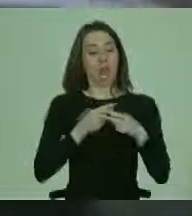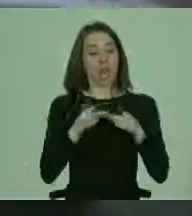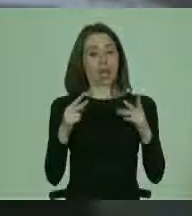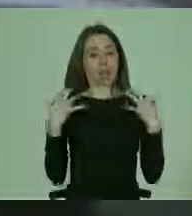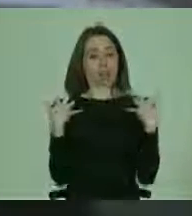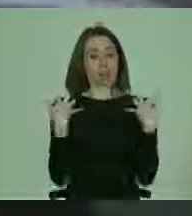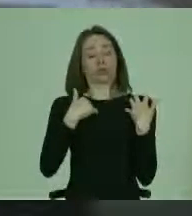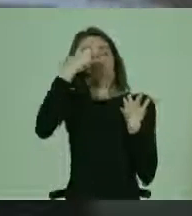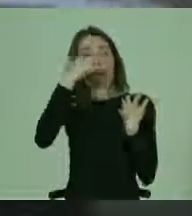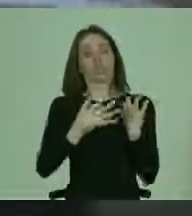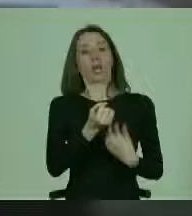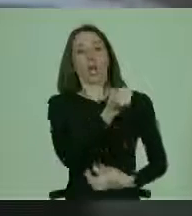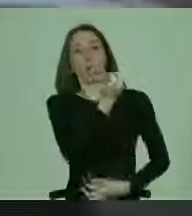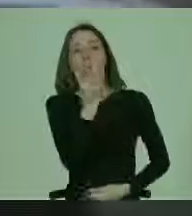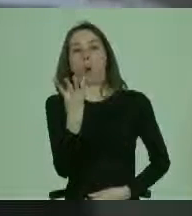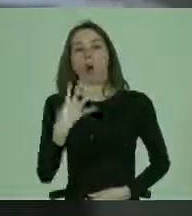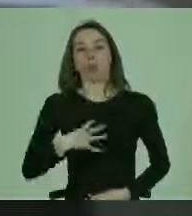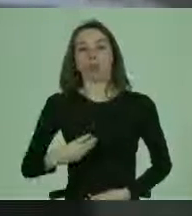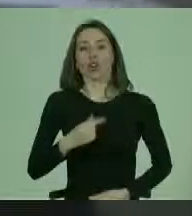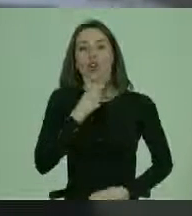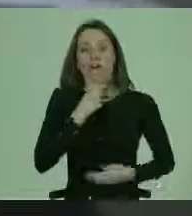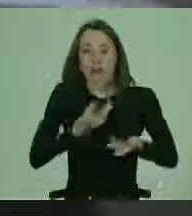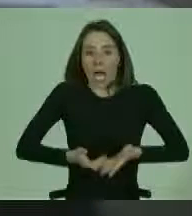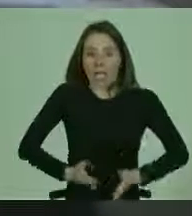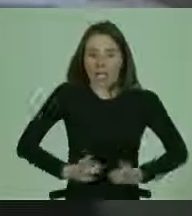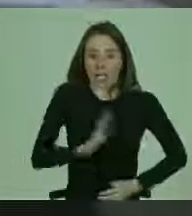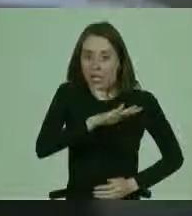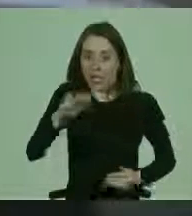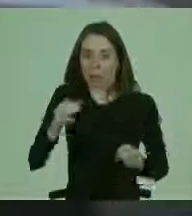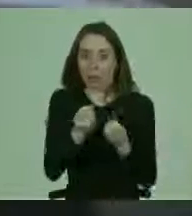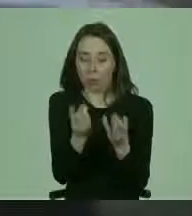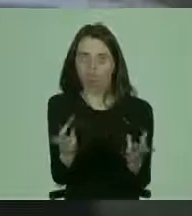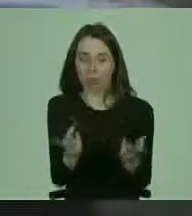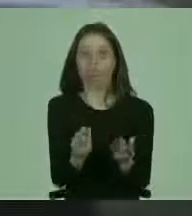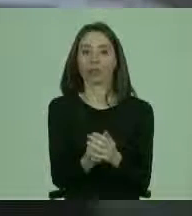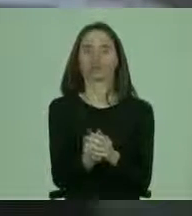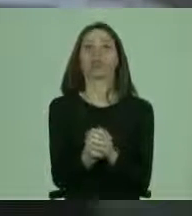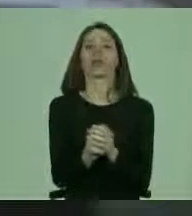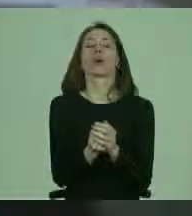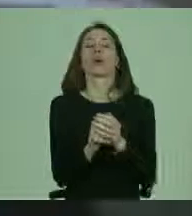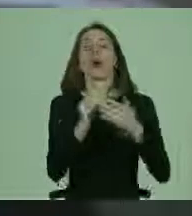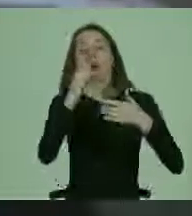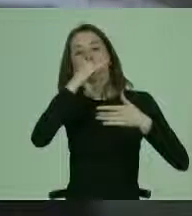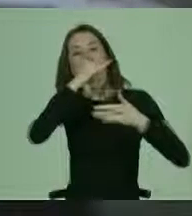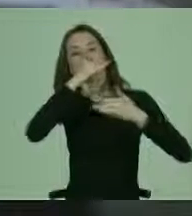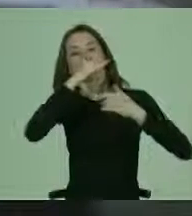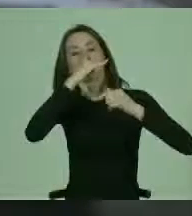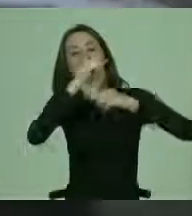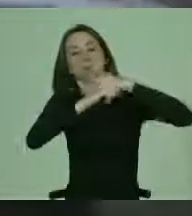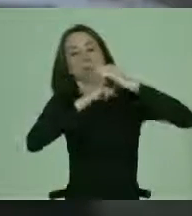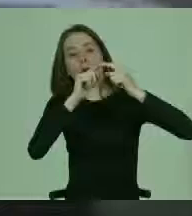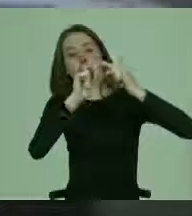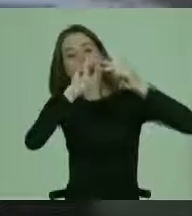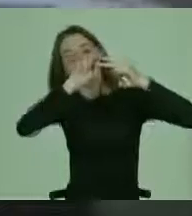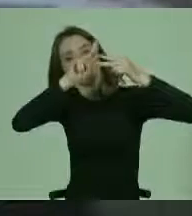responsable el número de hijos que desean tener, el espacio, distanciamiento entre un nacimiento y otro